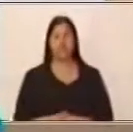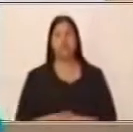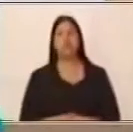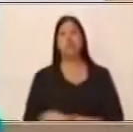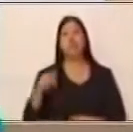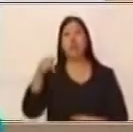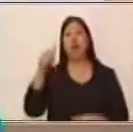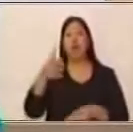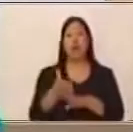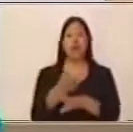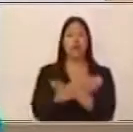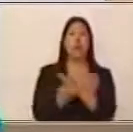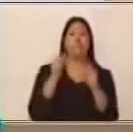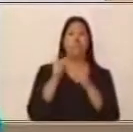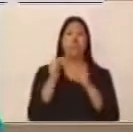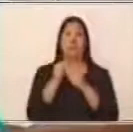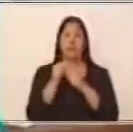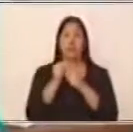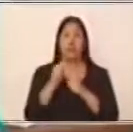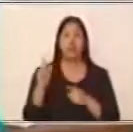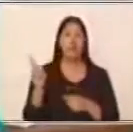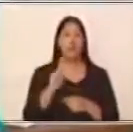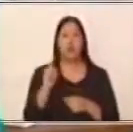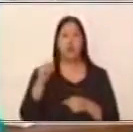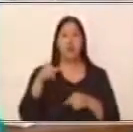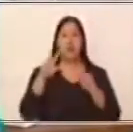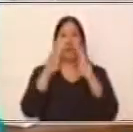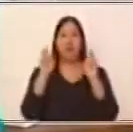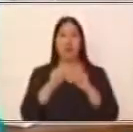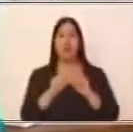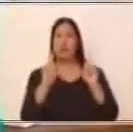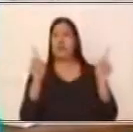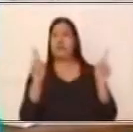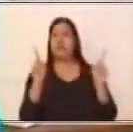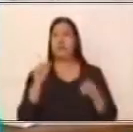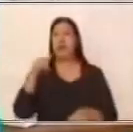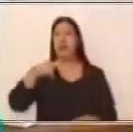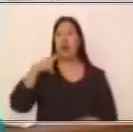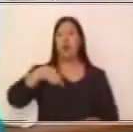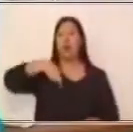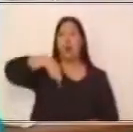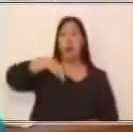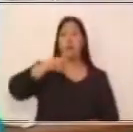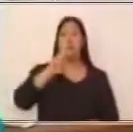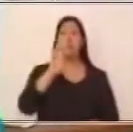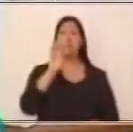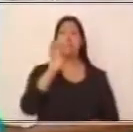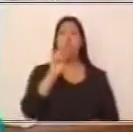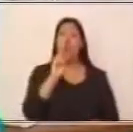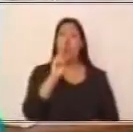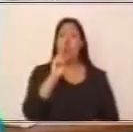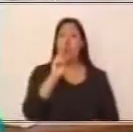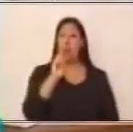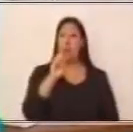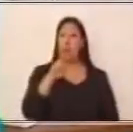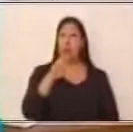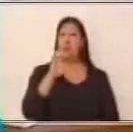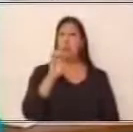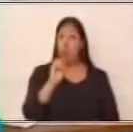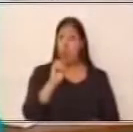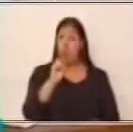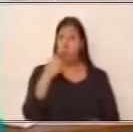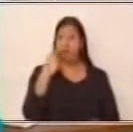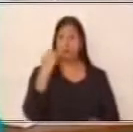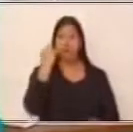preposiciones, son dos temas diferentes. Ahora vamos con proposiciones. Estas proposiciones van a